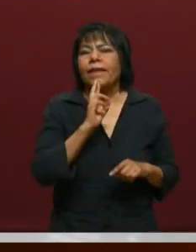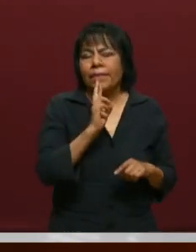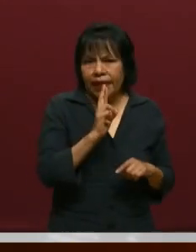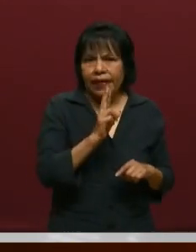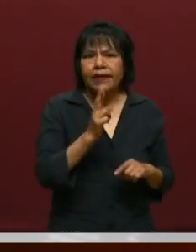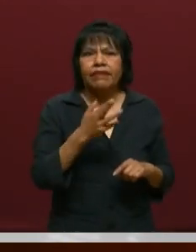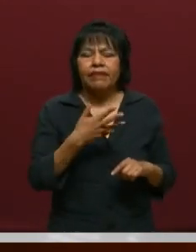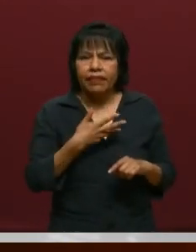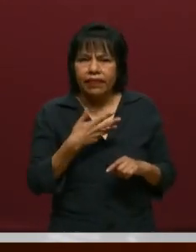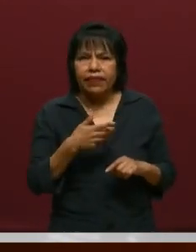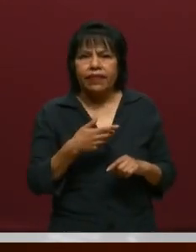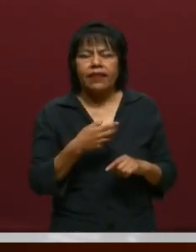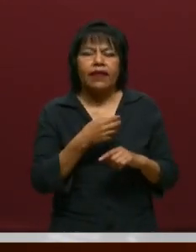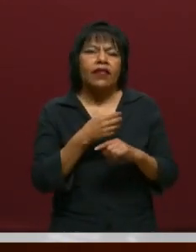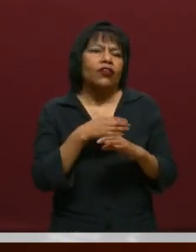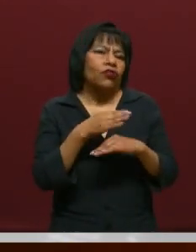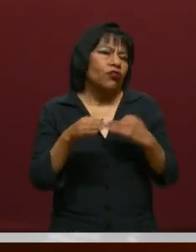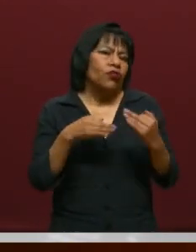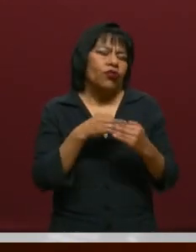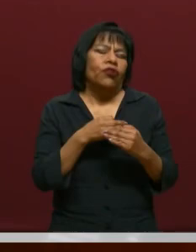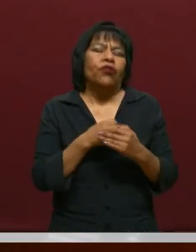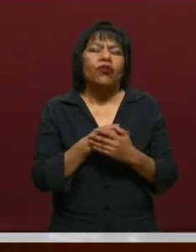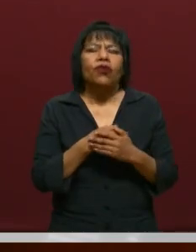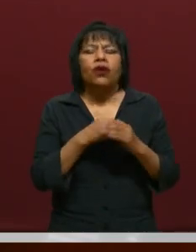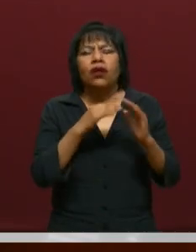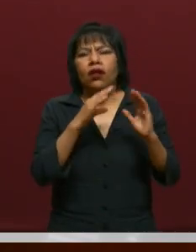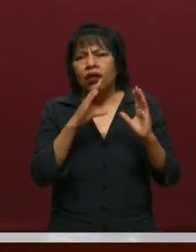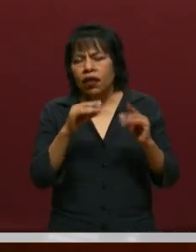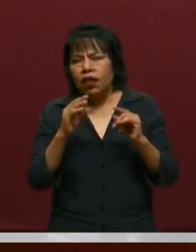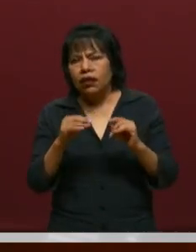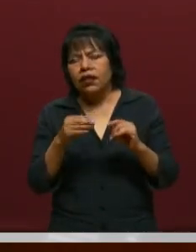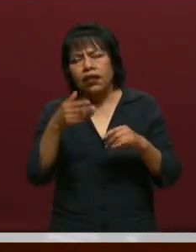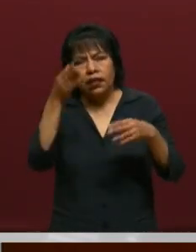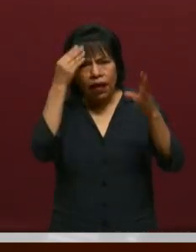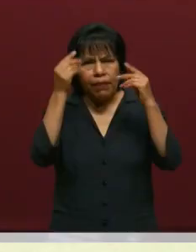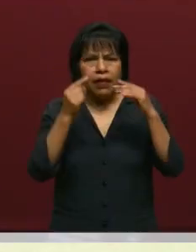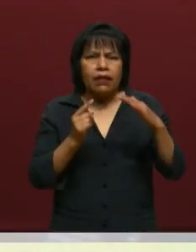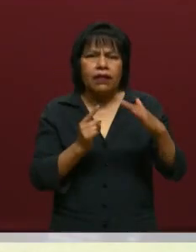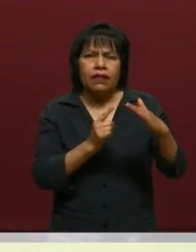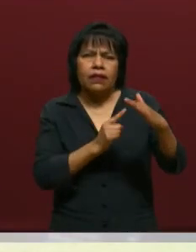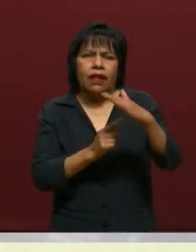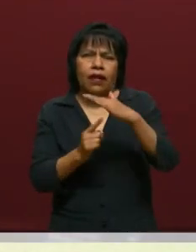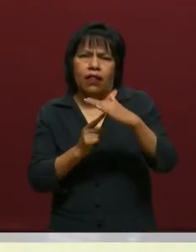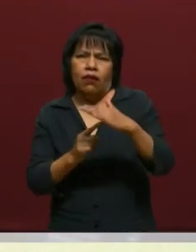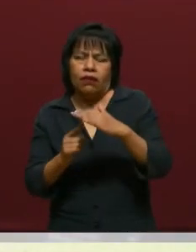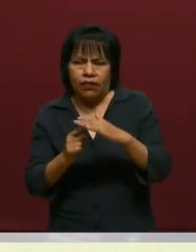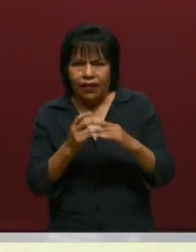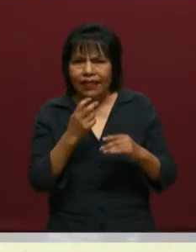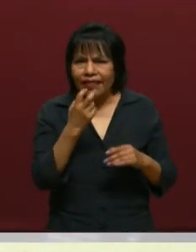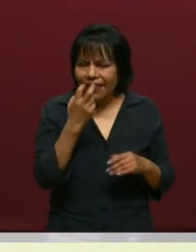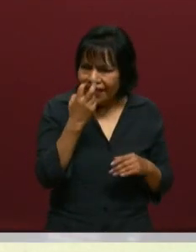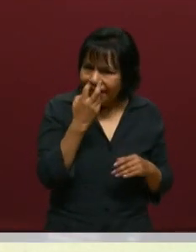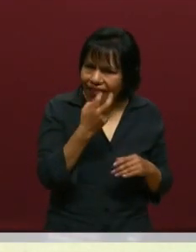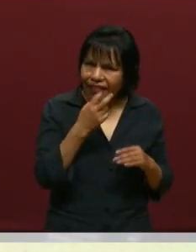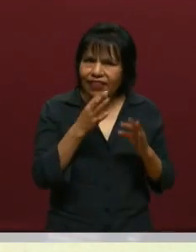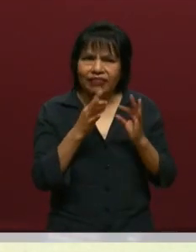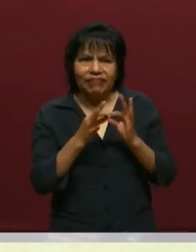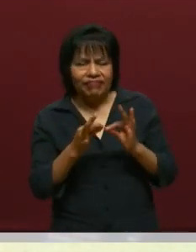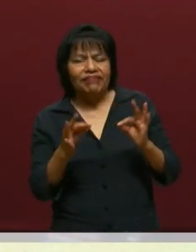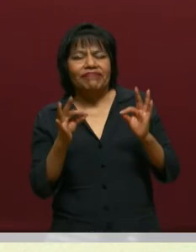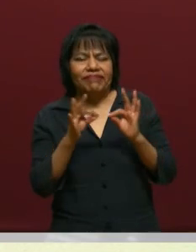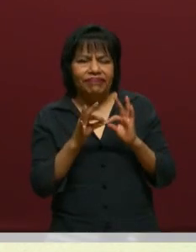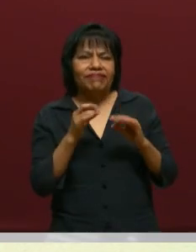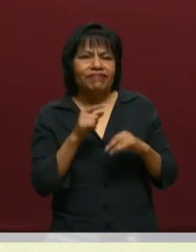generar… en relación a la educación situada. Así es. ¿No? En función a lo que nos rodea. Así es. función… contexto.